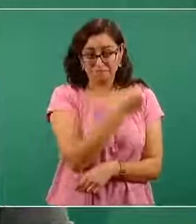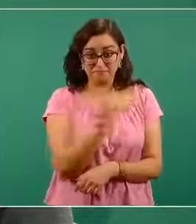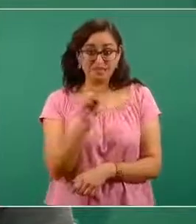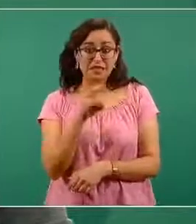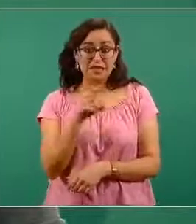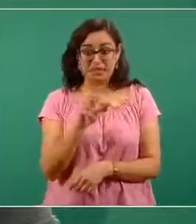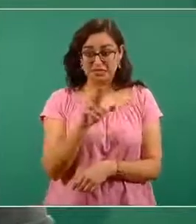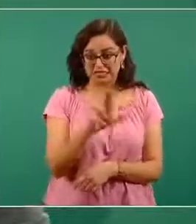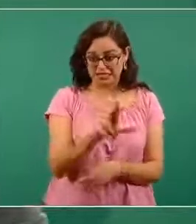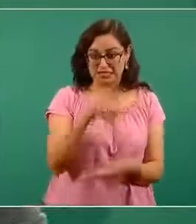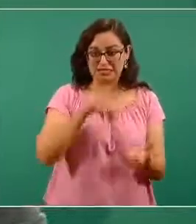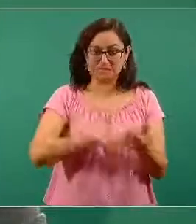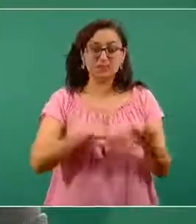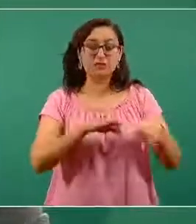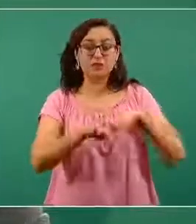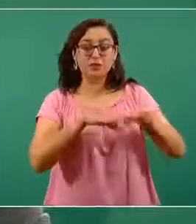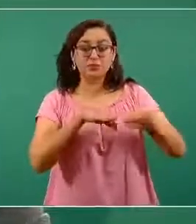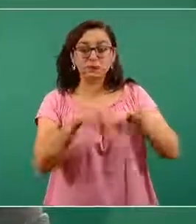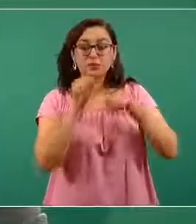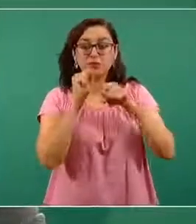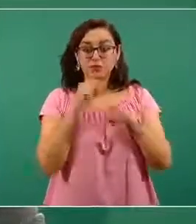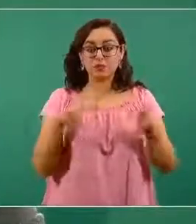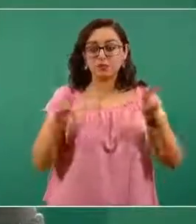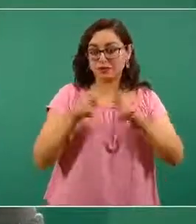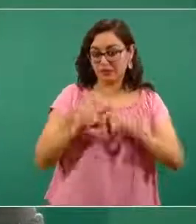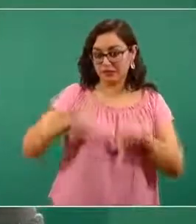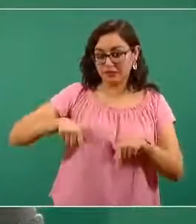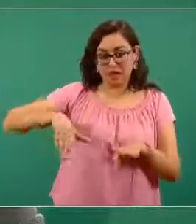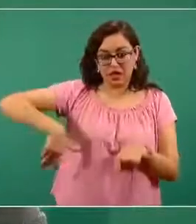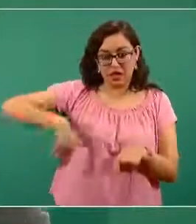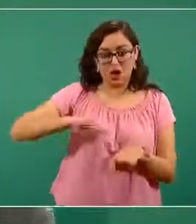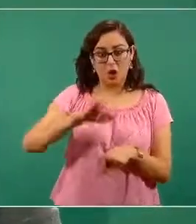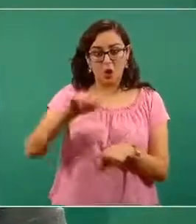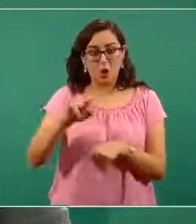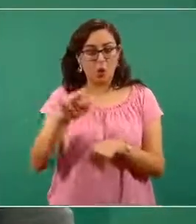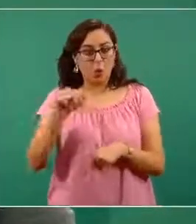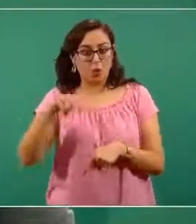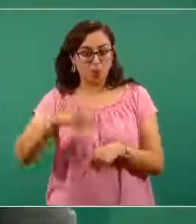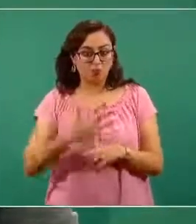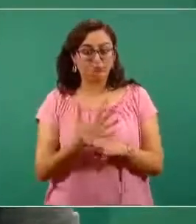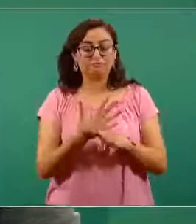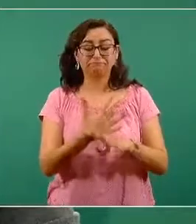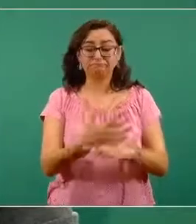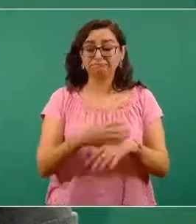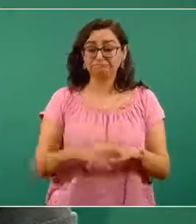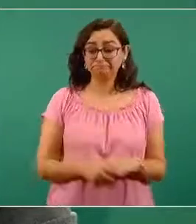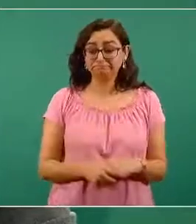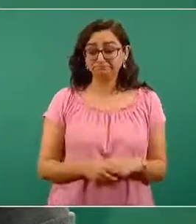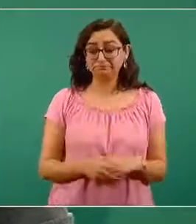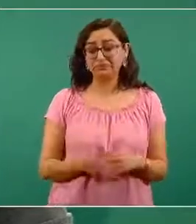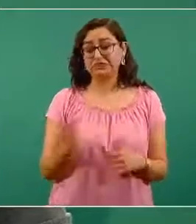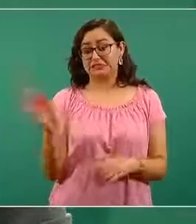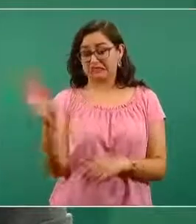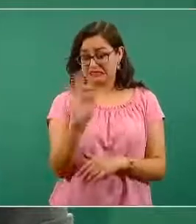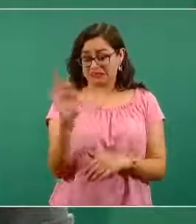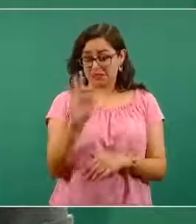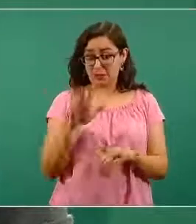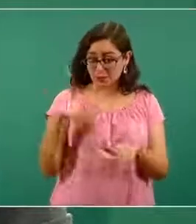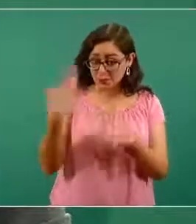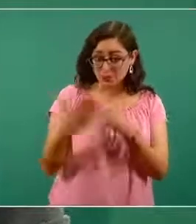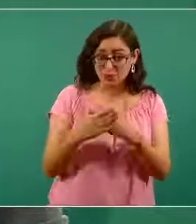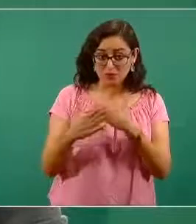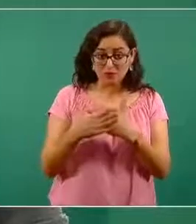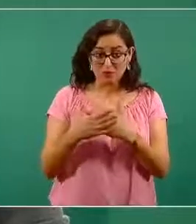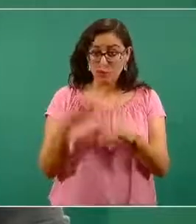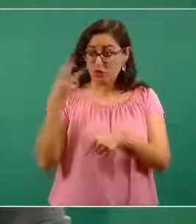al igual que en este momento lo preguntaba también Juan, ¿existe una probabilidad de que haya una tercera